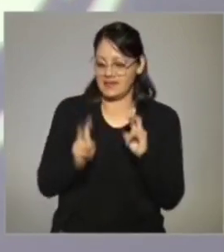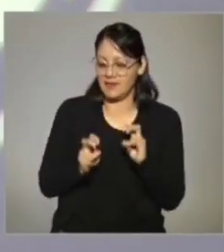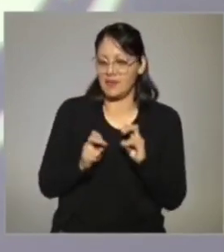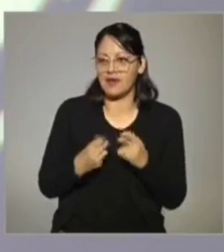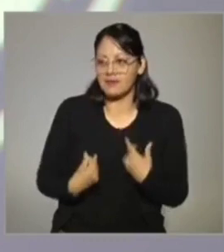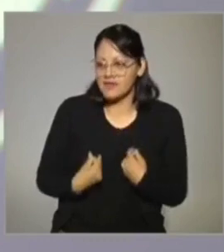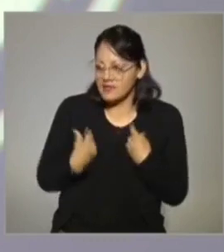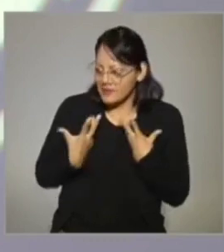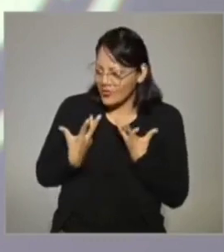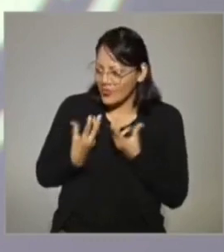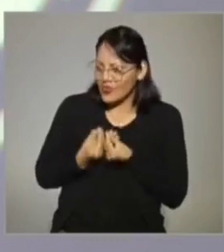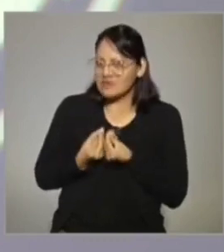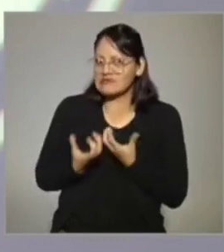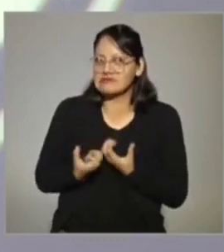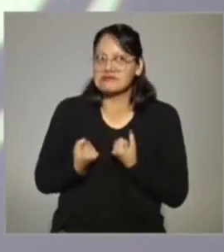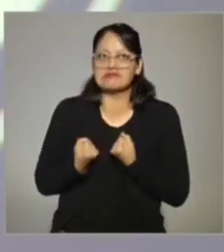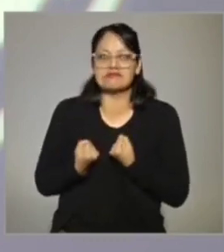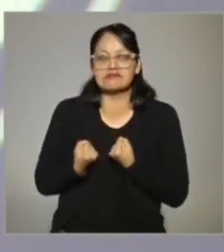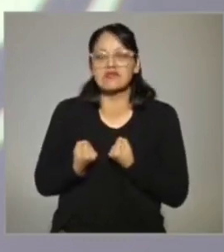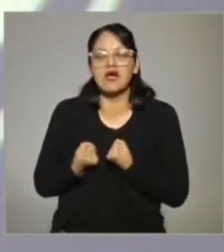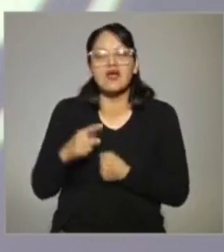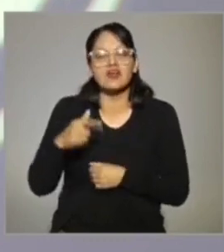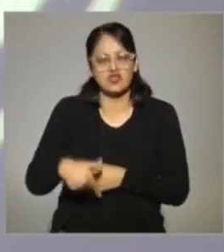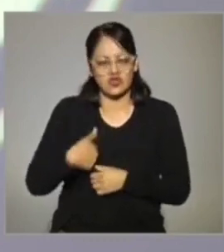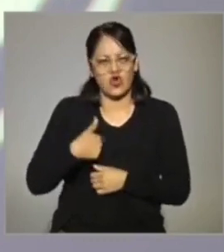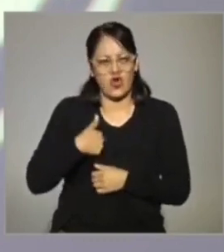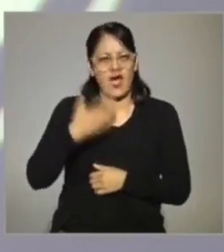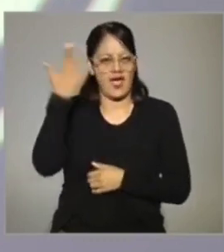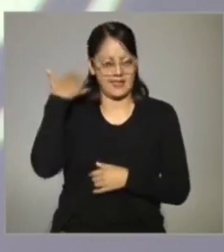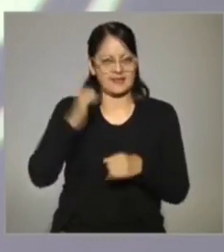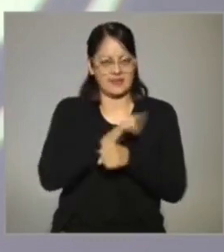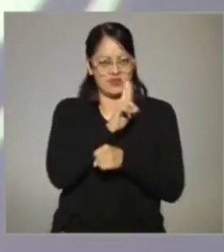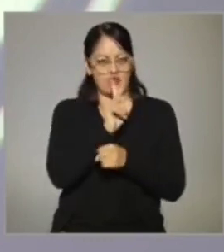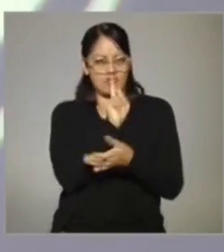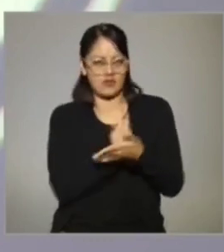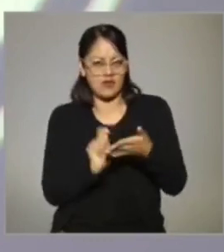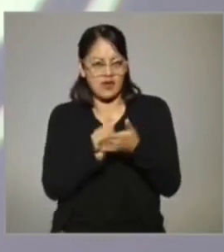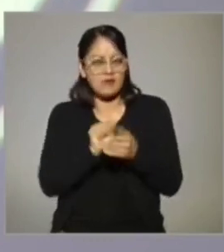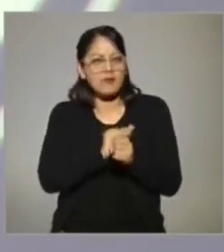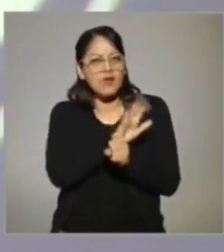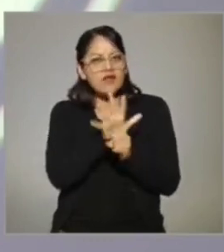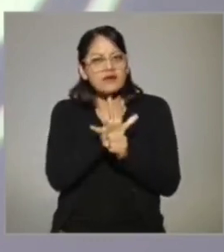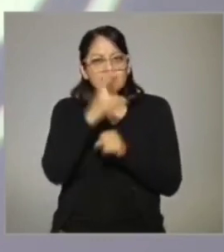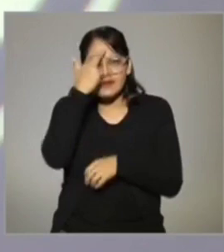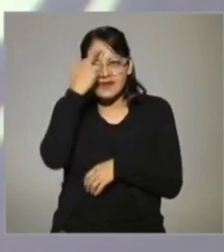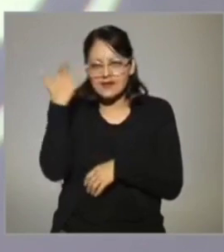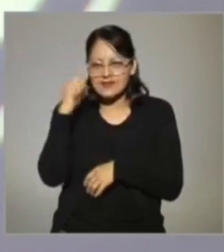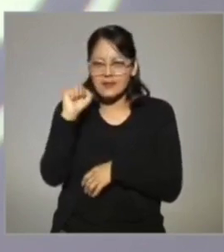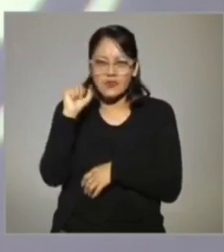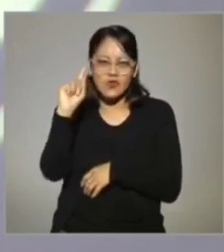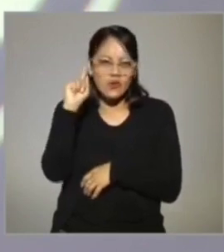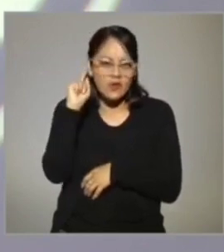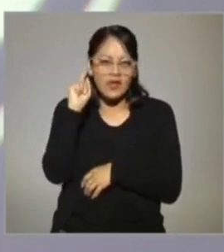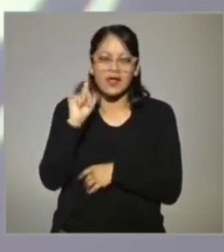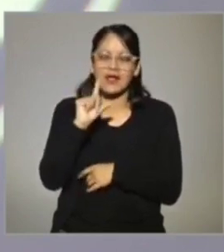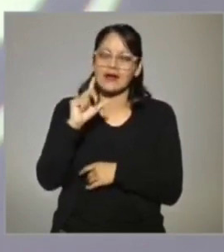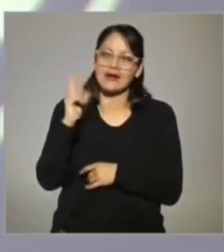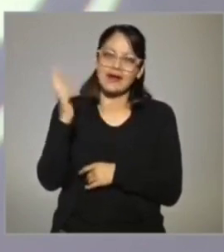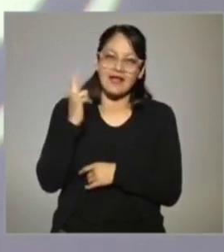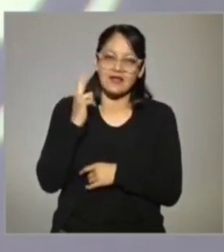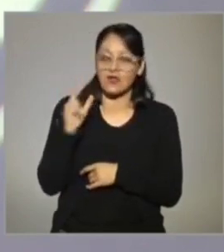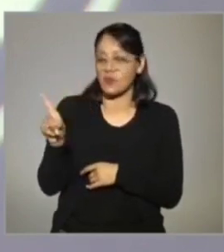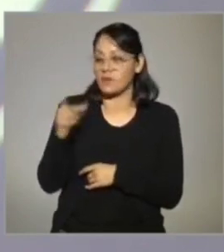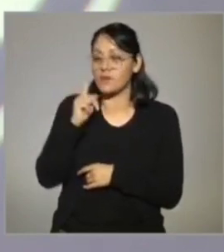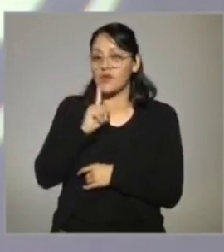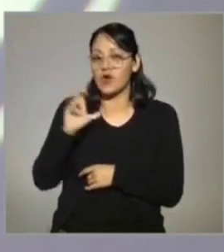Contigo y que escribí yo durante la pandemia, cuando estaba yo en aquel programa, Buen Fin de Semana, en la extinta Radio Red, junto con Connie